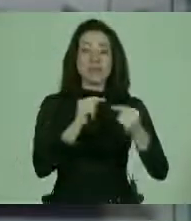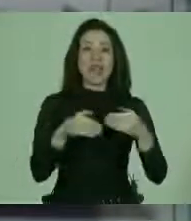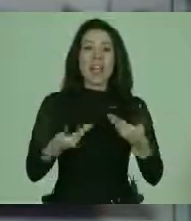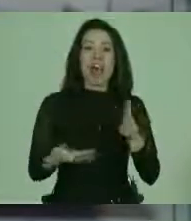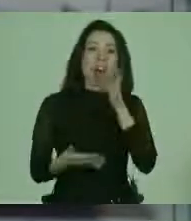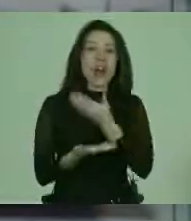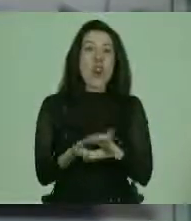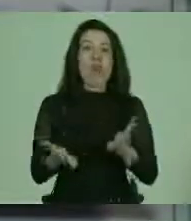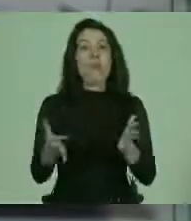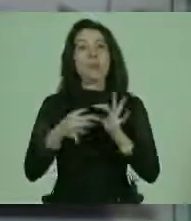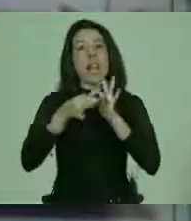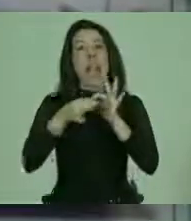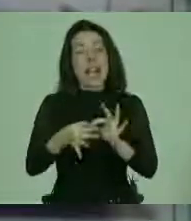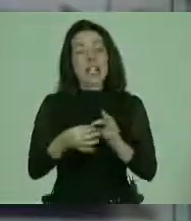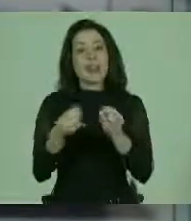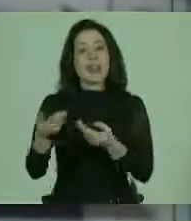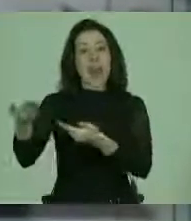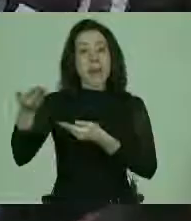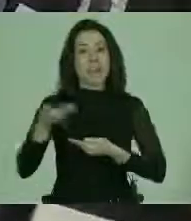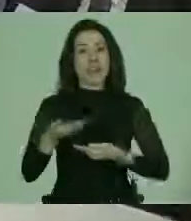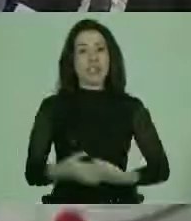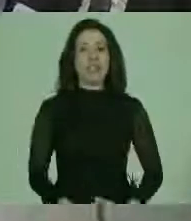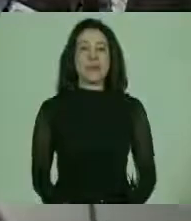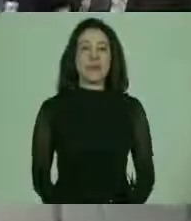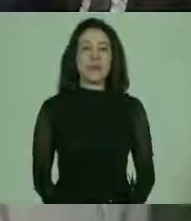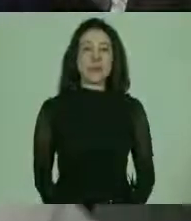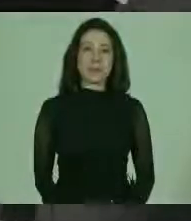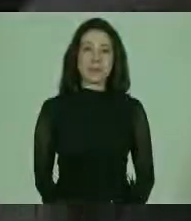día está ausente. Muchas gracias de nuevo por la invitación. Gracias. Gracias. Gracias. Gracias.